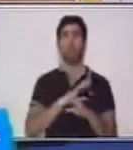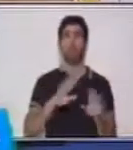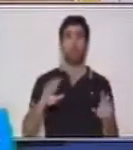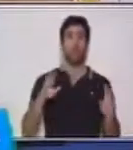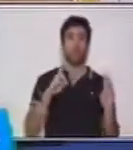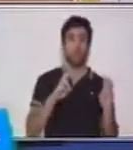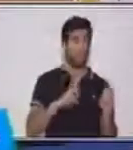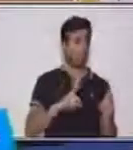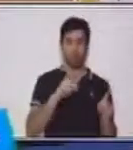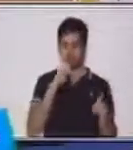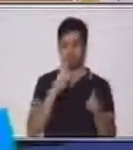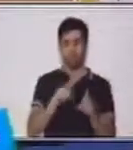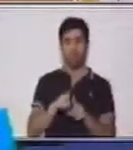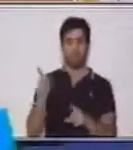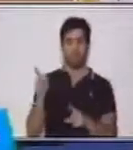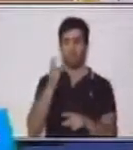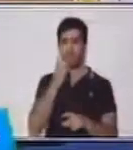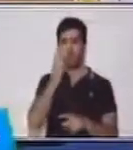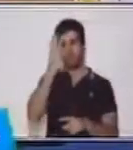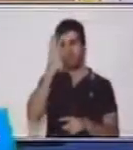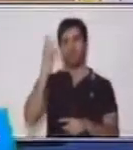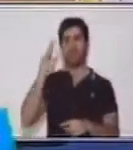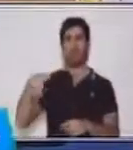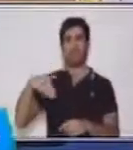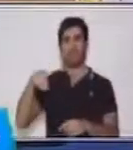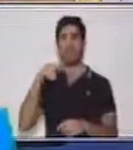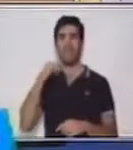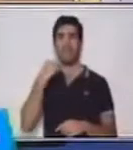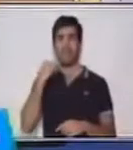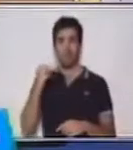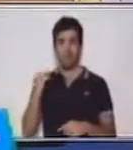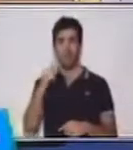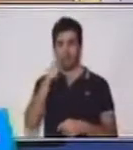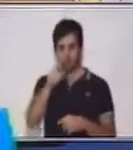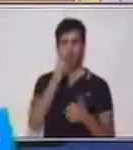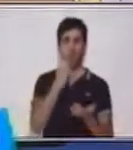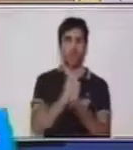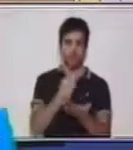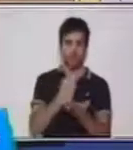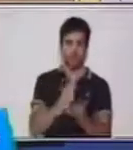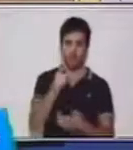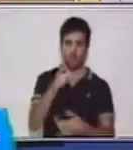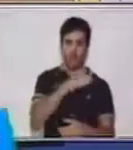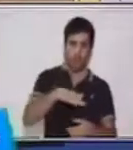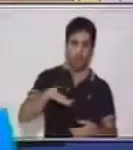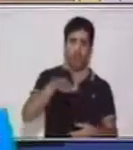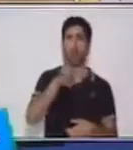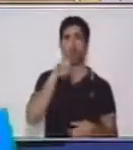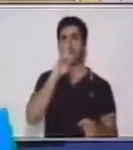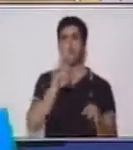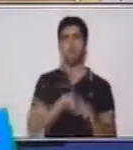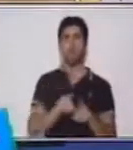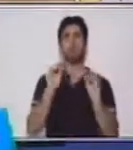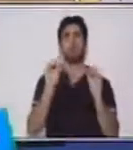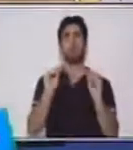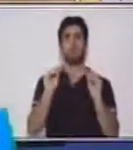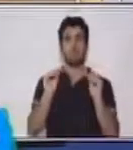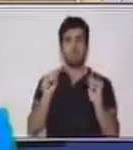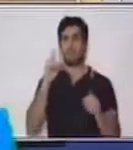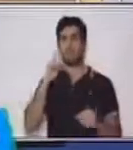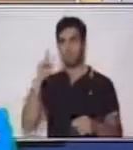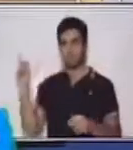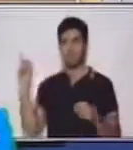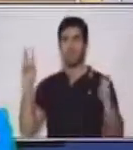Cachiquel o de la clase de Pocomango, del idioma que hablen en tu región, también se refuerza este tema.